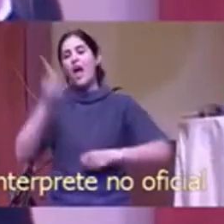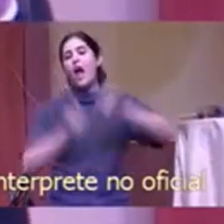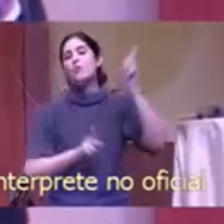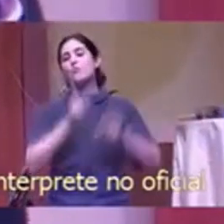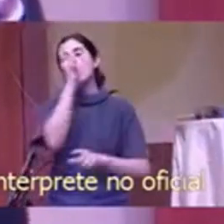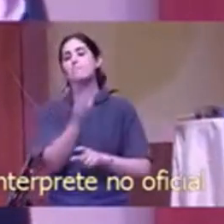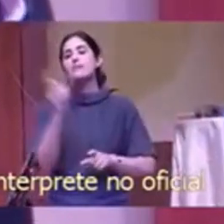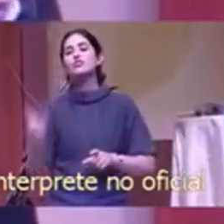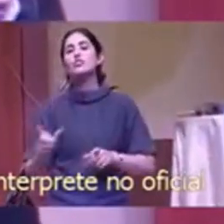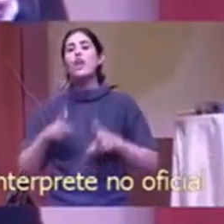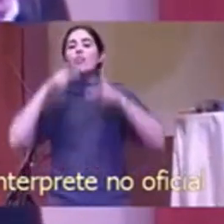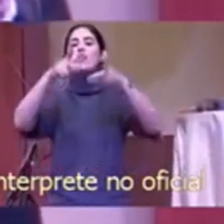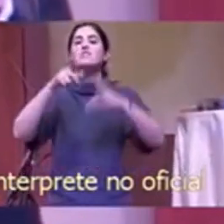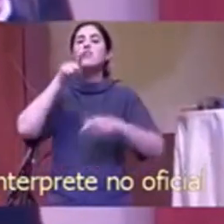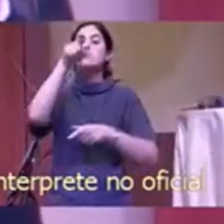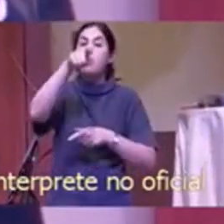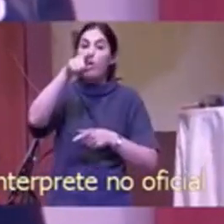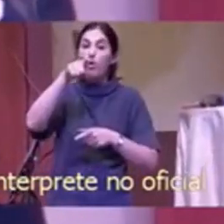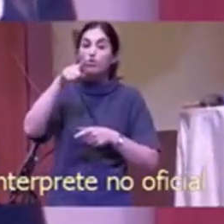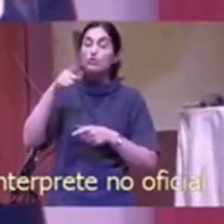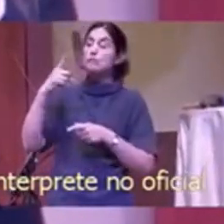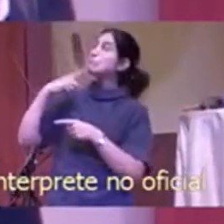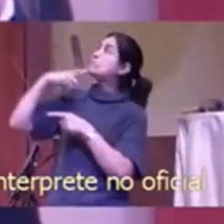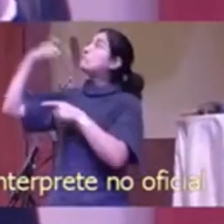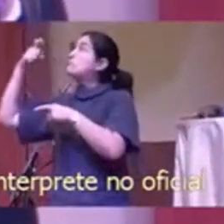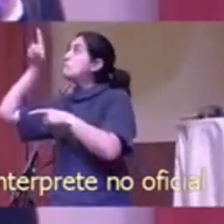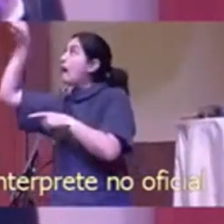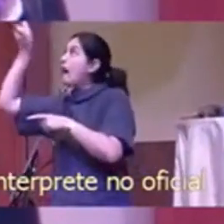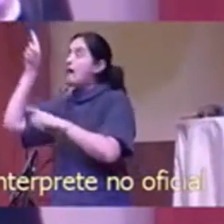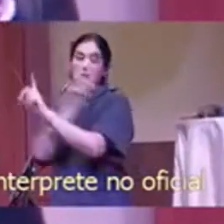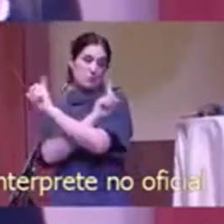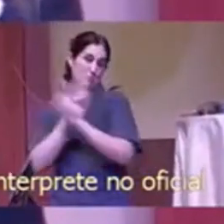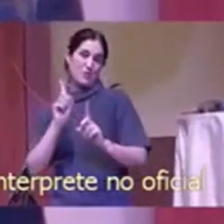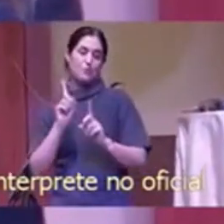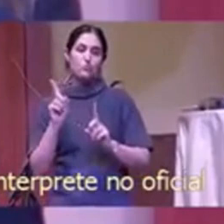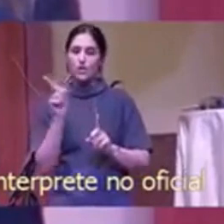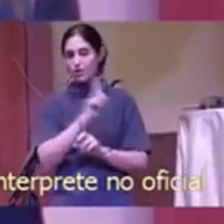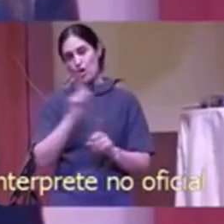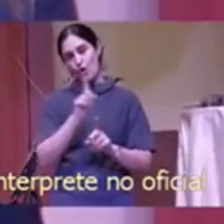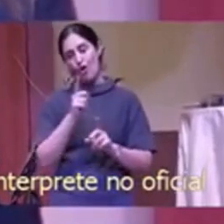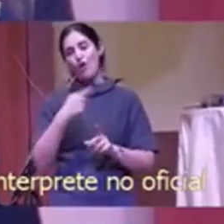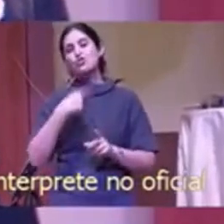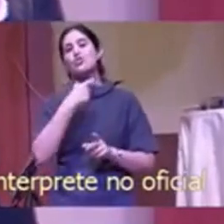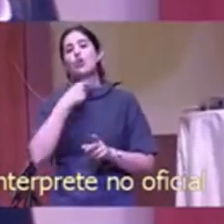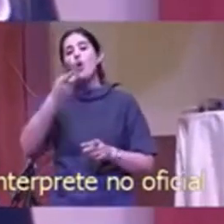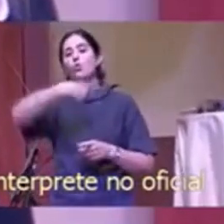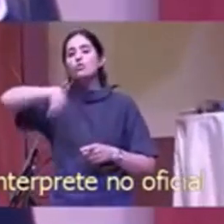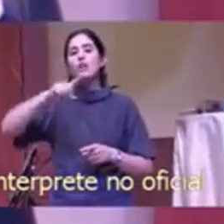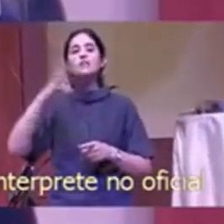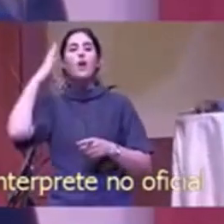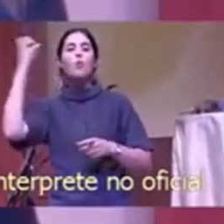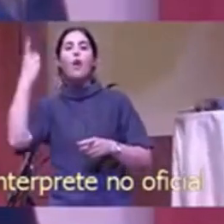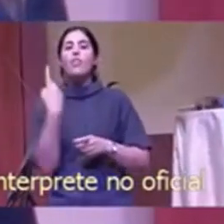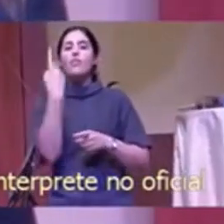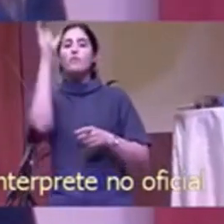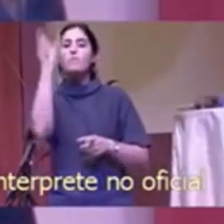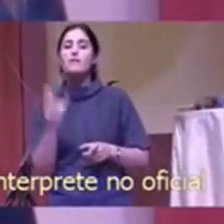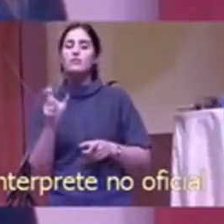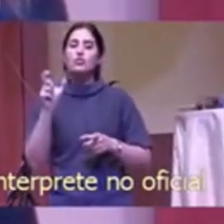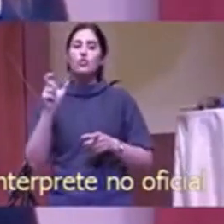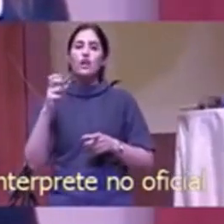pero les quiero recordar de un hombre un hombre grande pero no solo un hombre